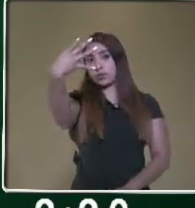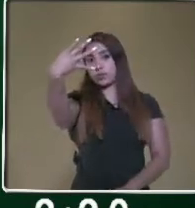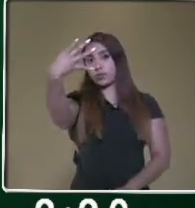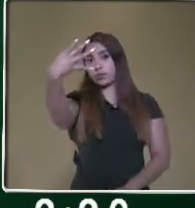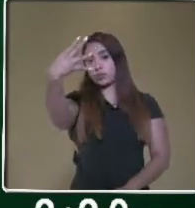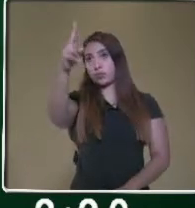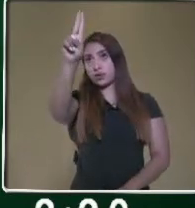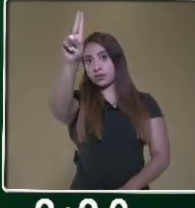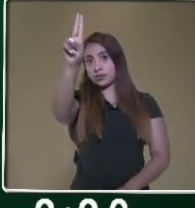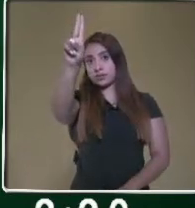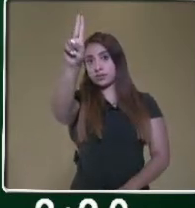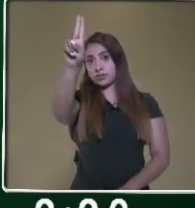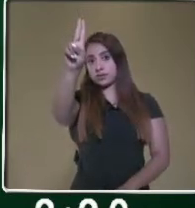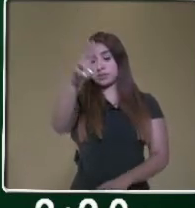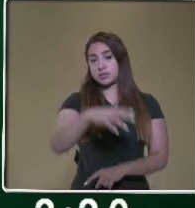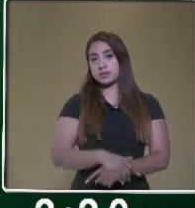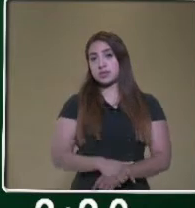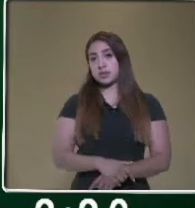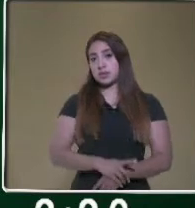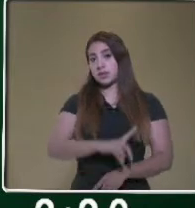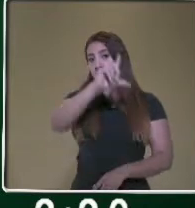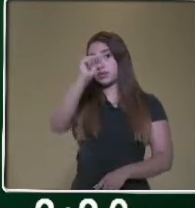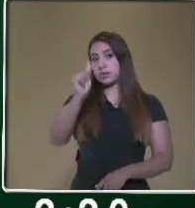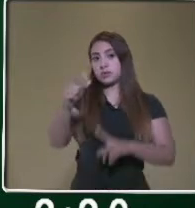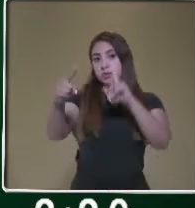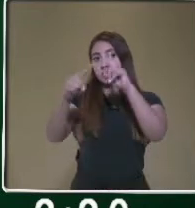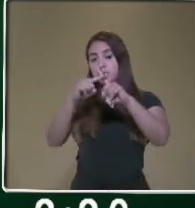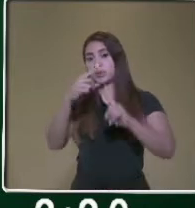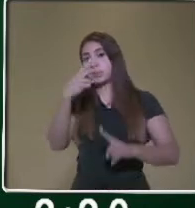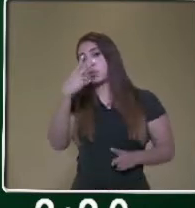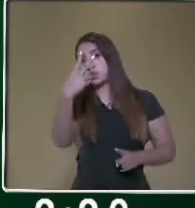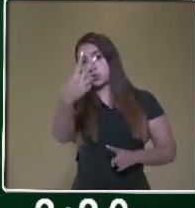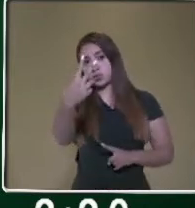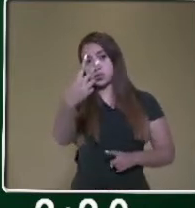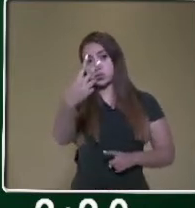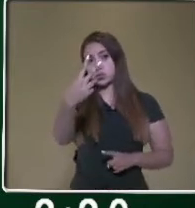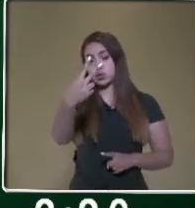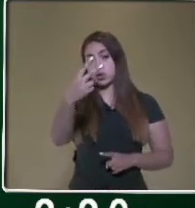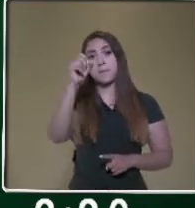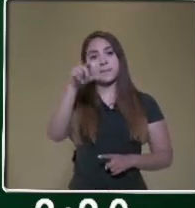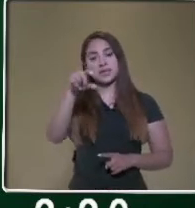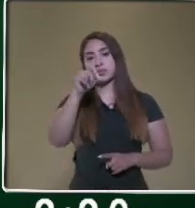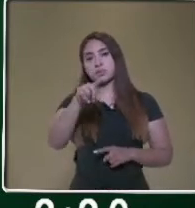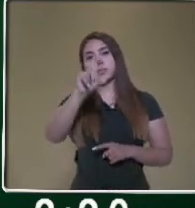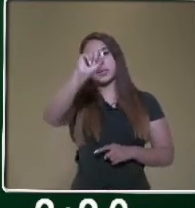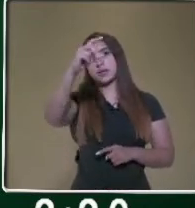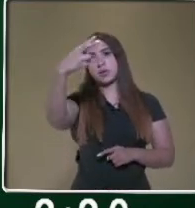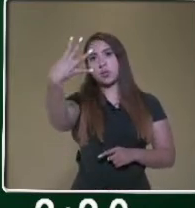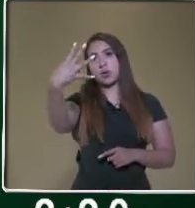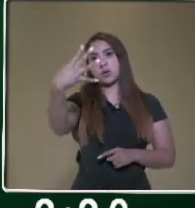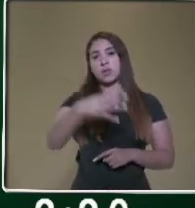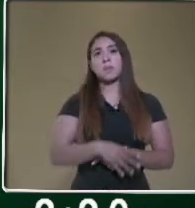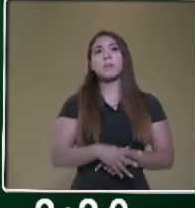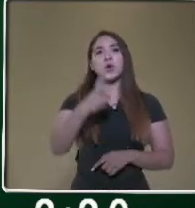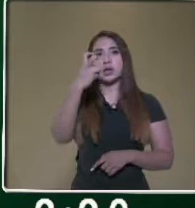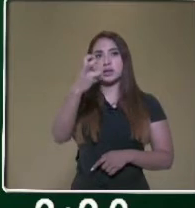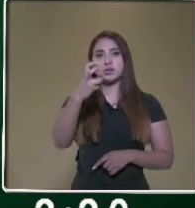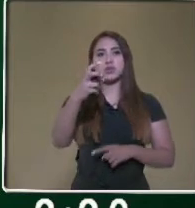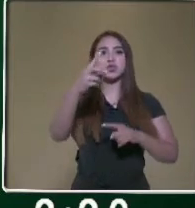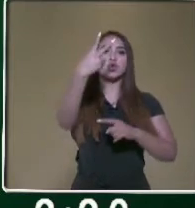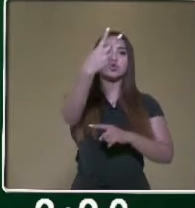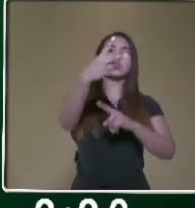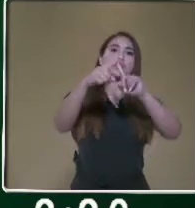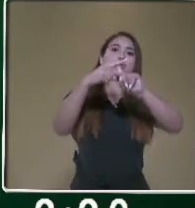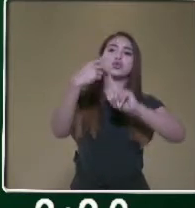Después multiplicamos el 2 de esa misma cantidad de 24, y por eso fue 2 por